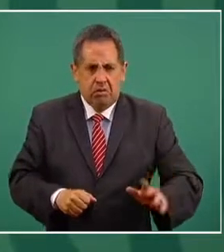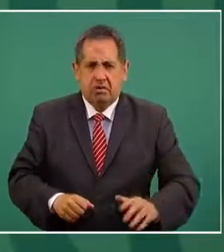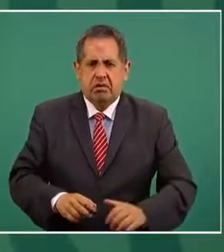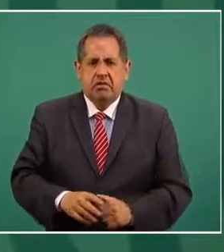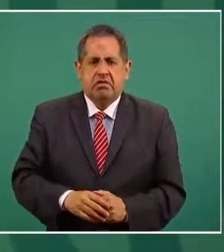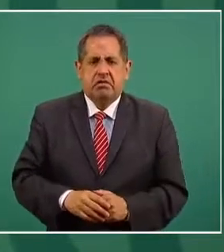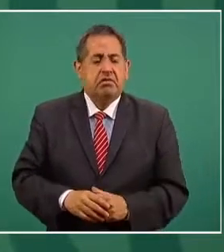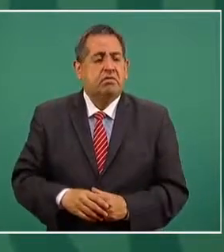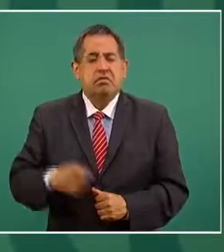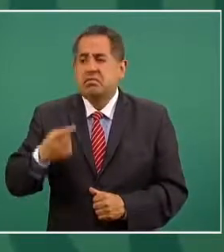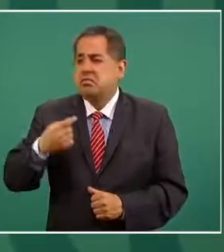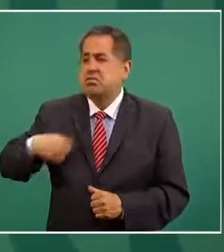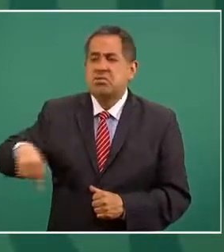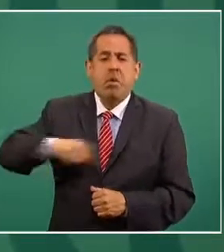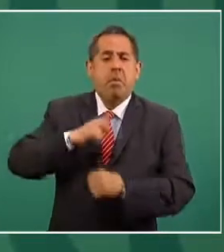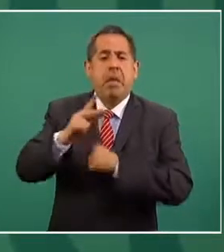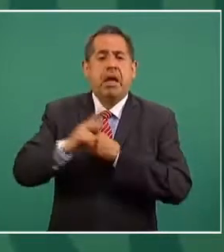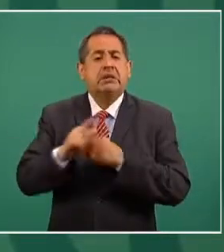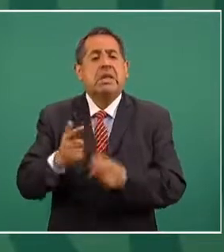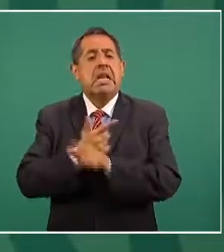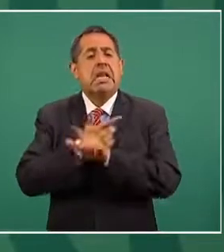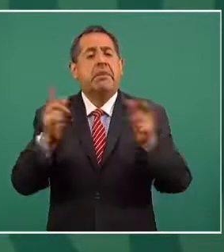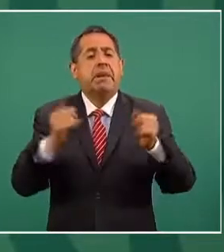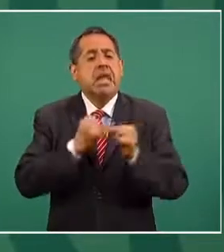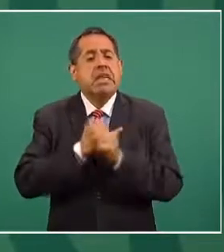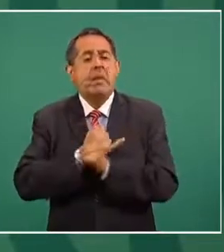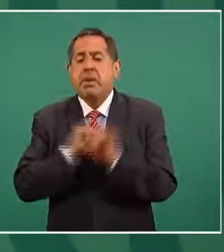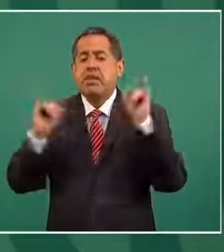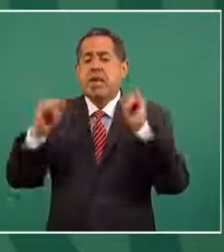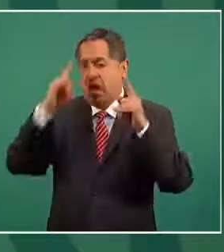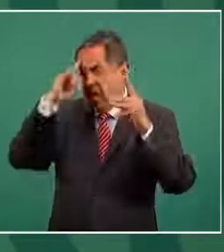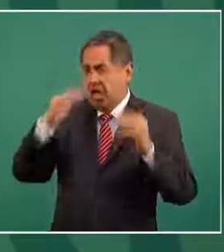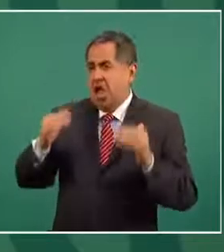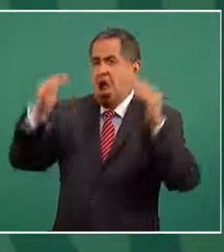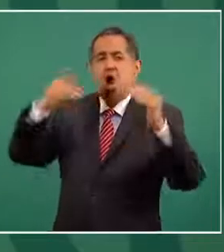Somos un país libre, independiente, soberano.